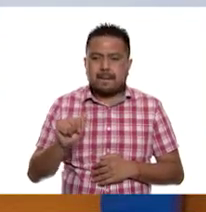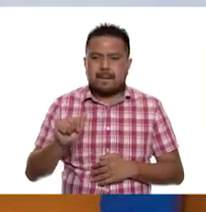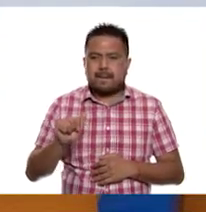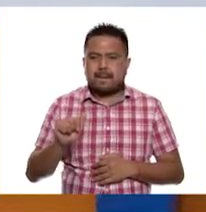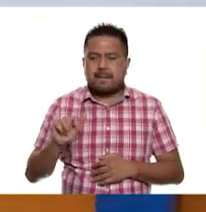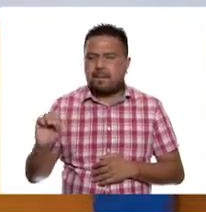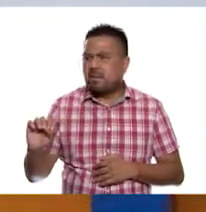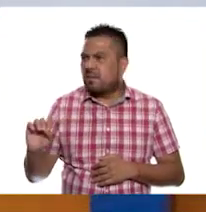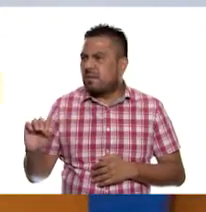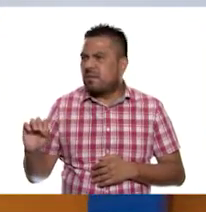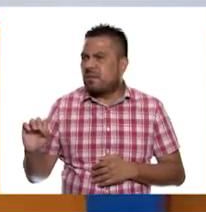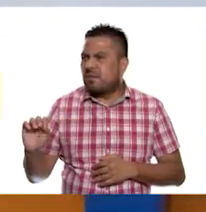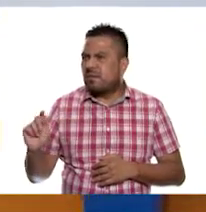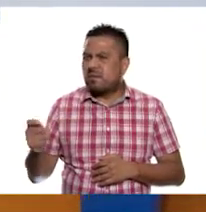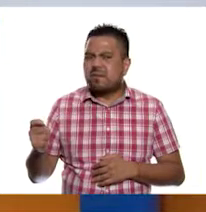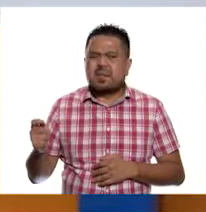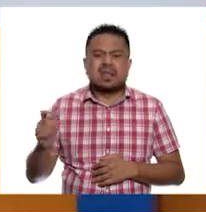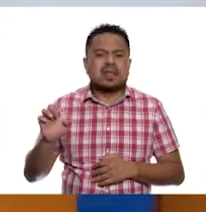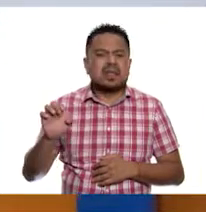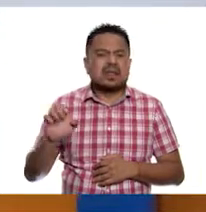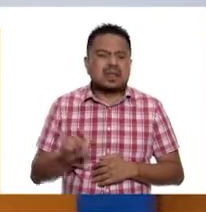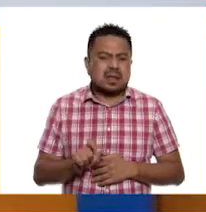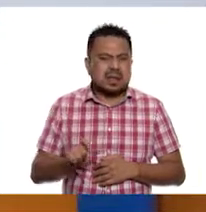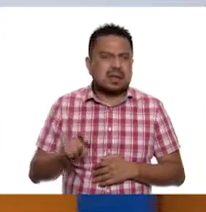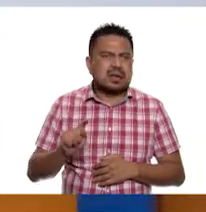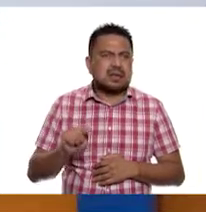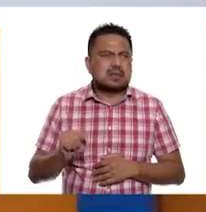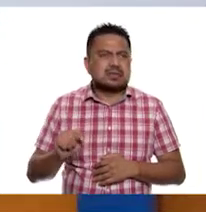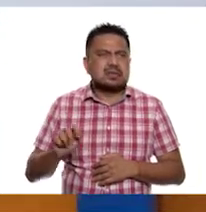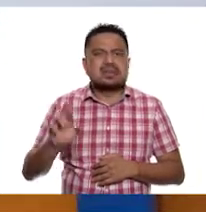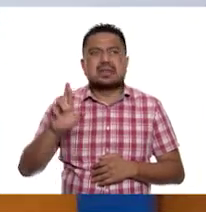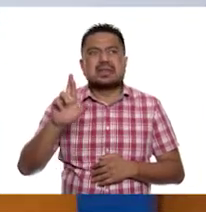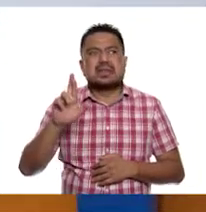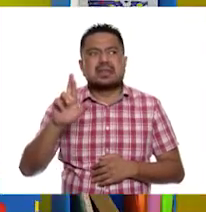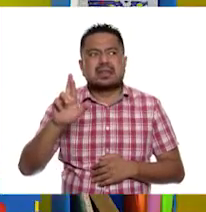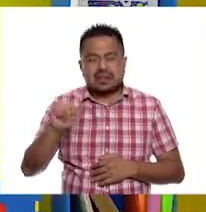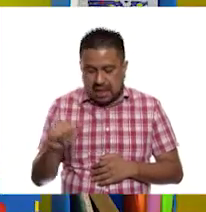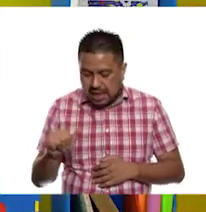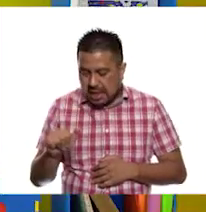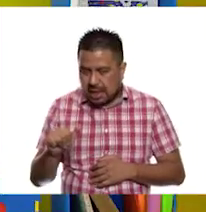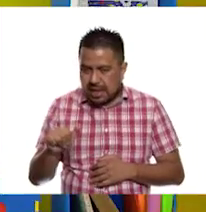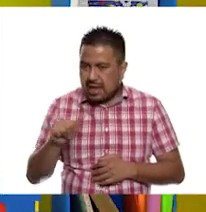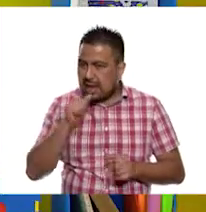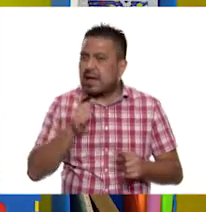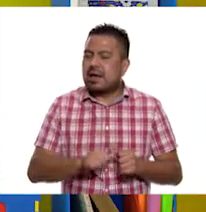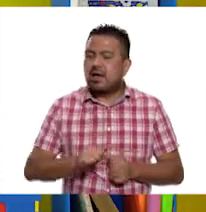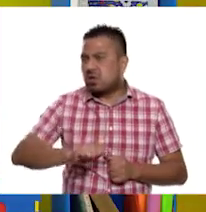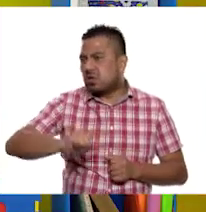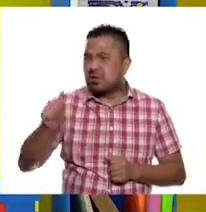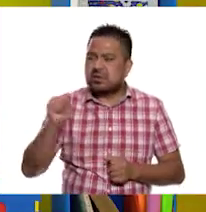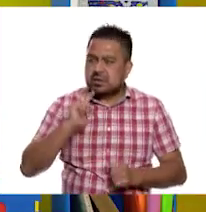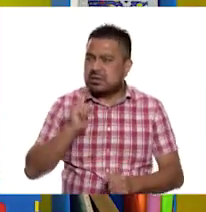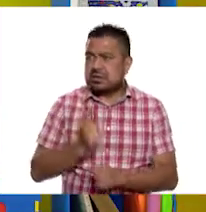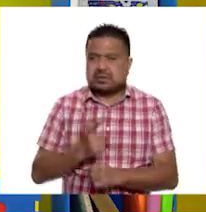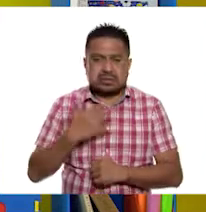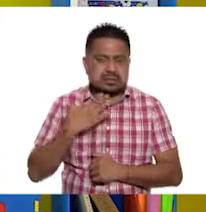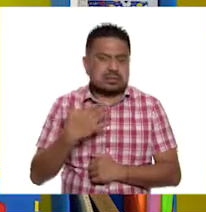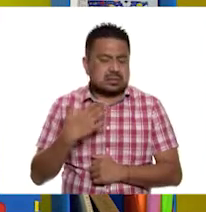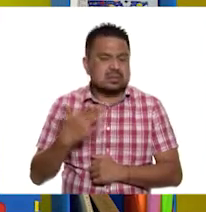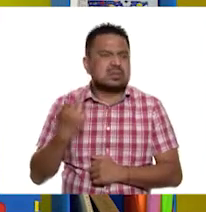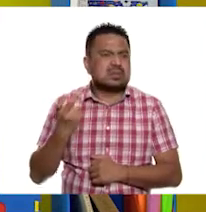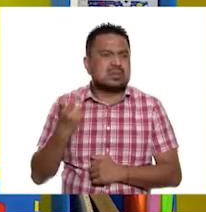Extra, tra, ño. Ahí hay otra letra que si detectamos muy bien,